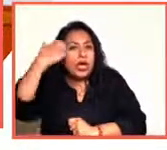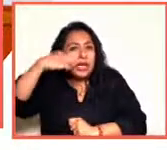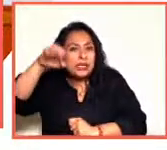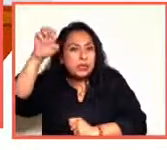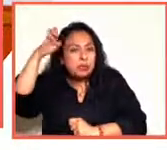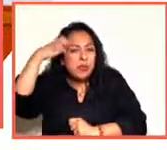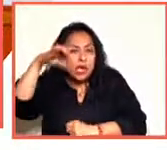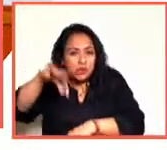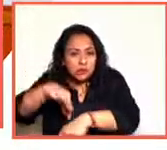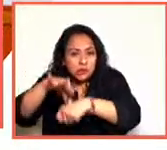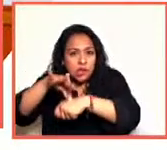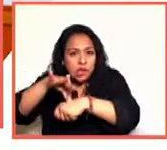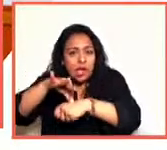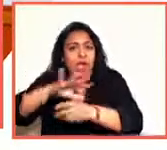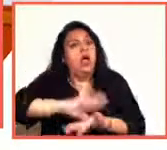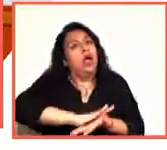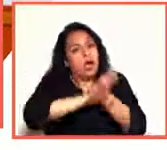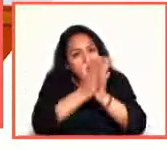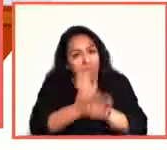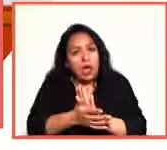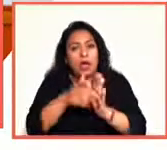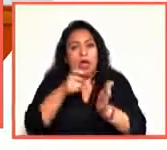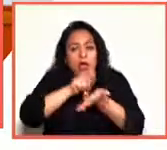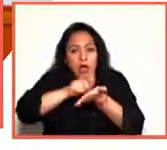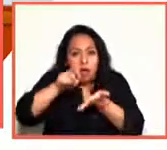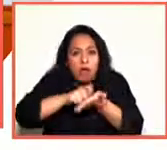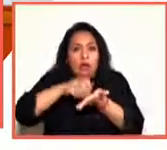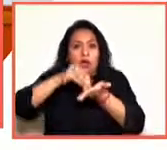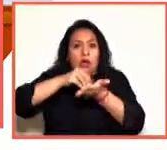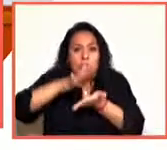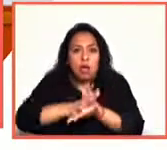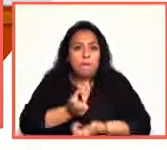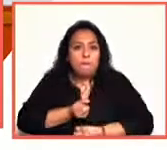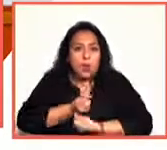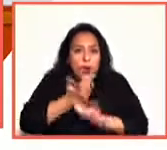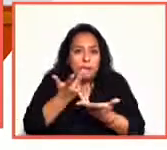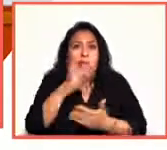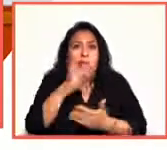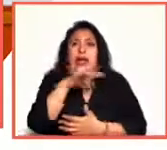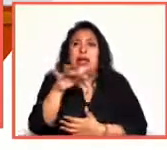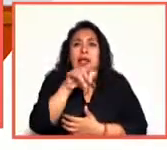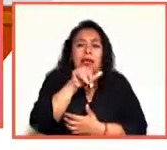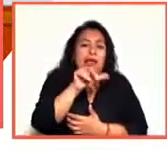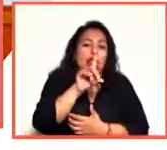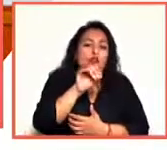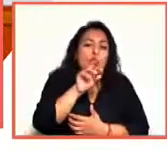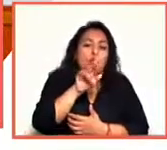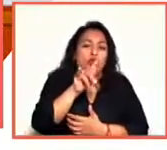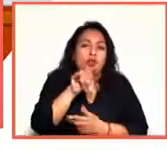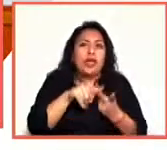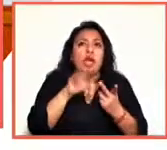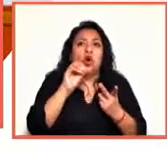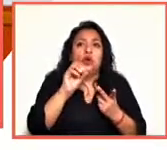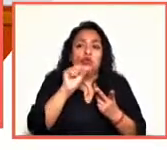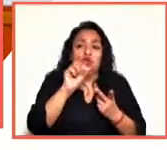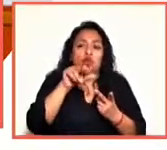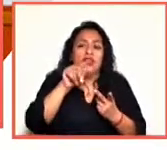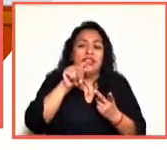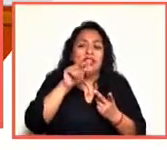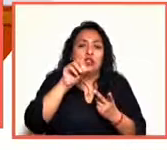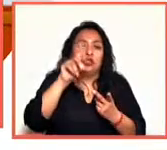en letras, en poemas, en obras dramáticas. Hay que leer la Dorotea solamente, o los sonetos de los mansos, ¿no?